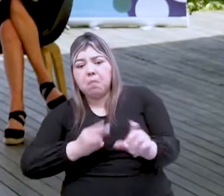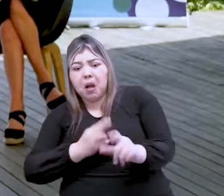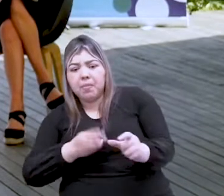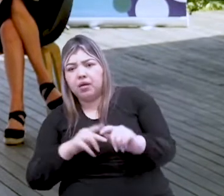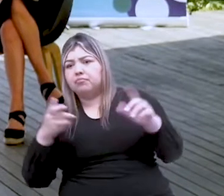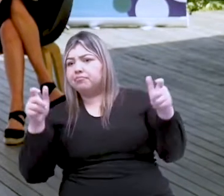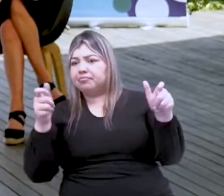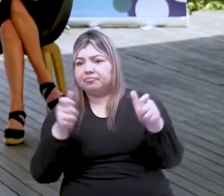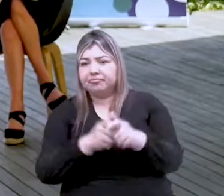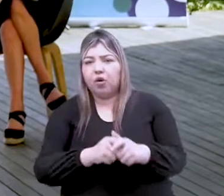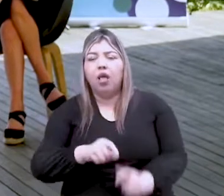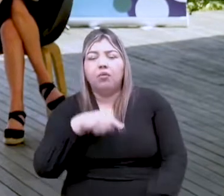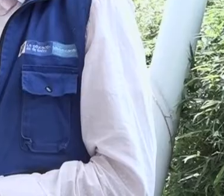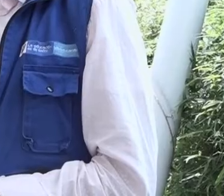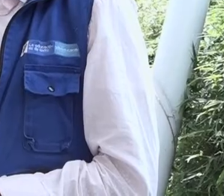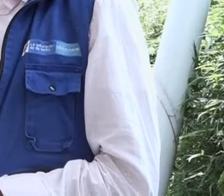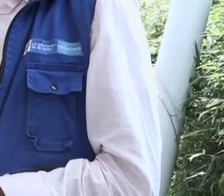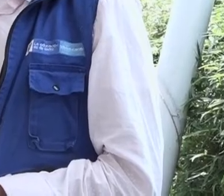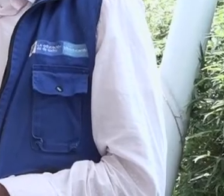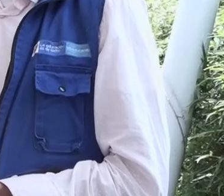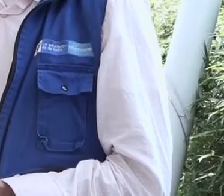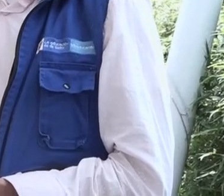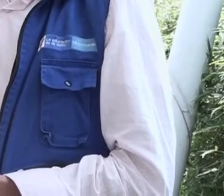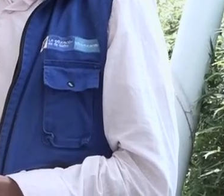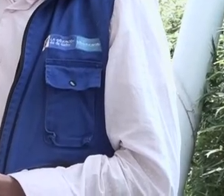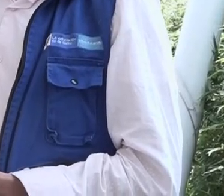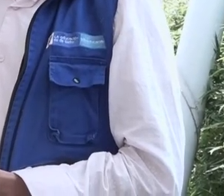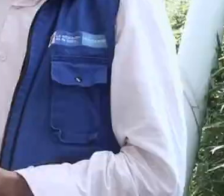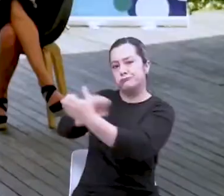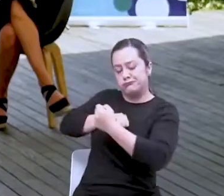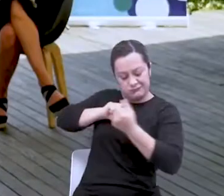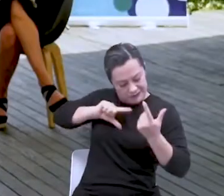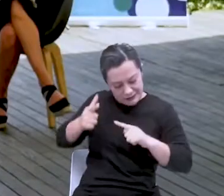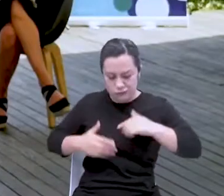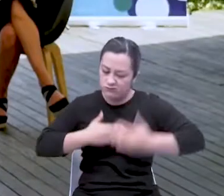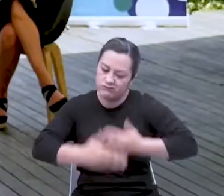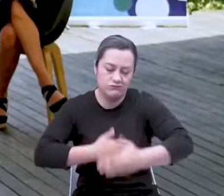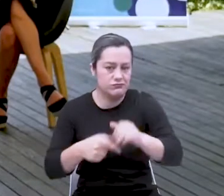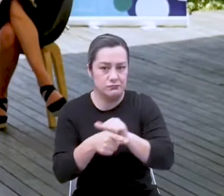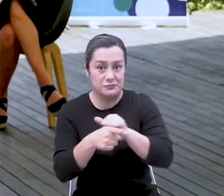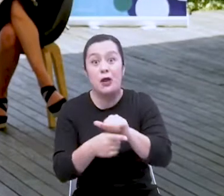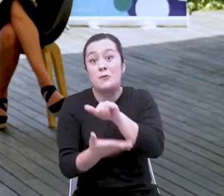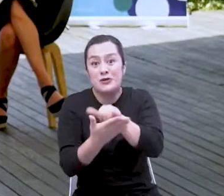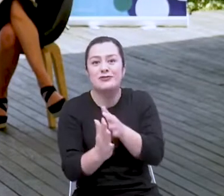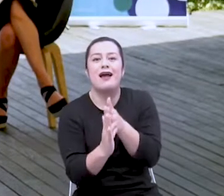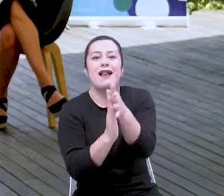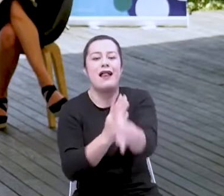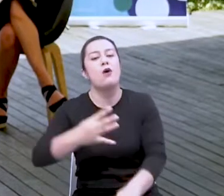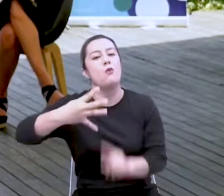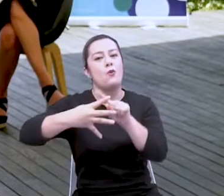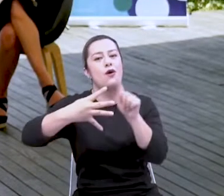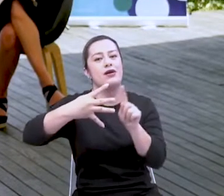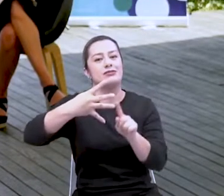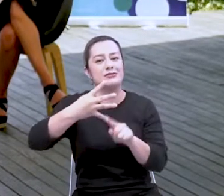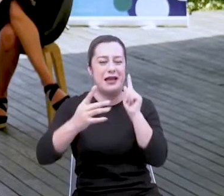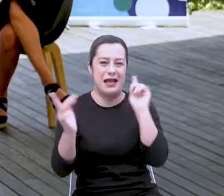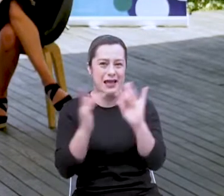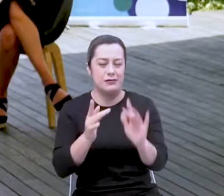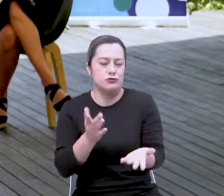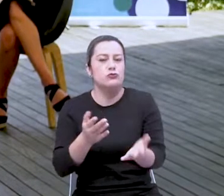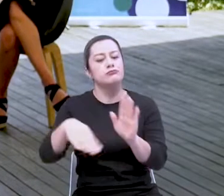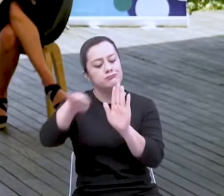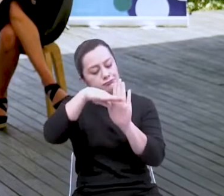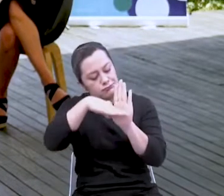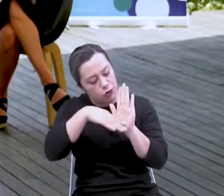repitencia, para reducirla. Metas en calidad. Quise contar esos cuatro elementos de la política para entender que todo